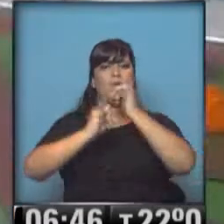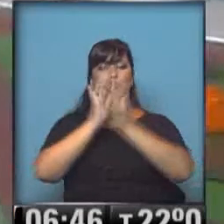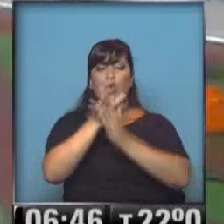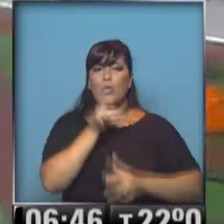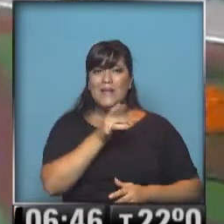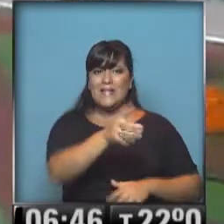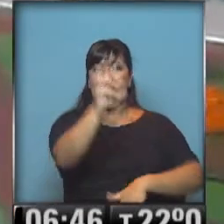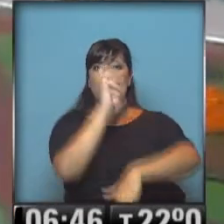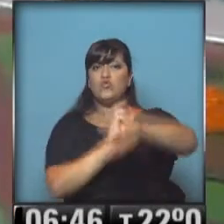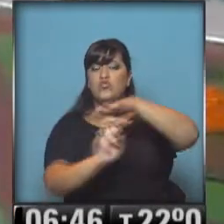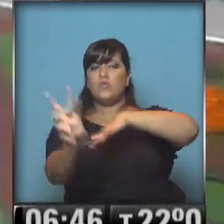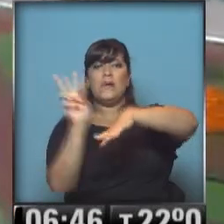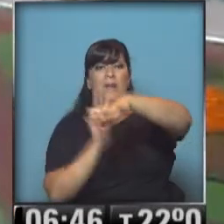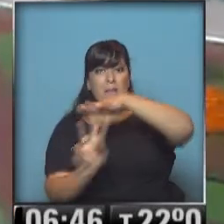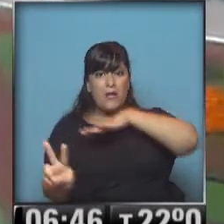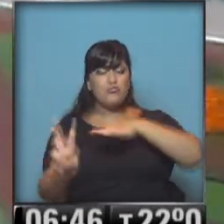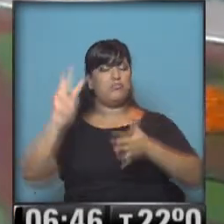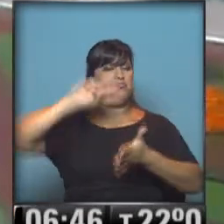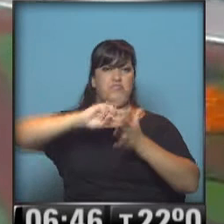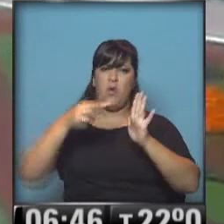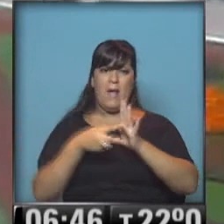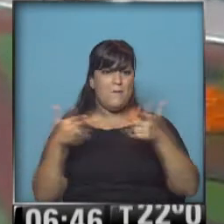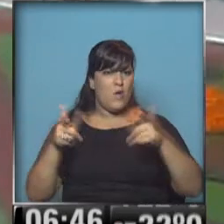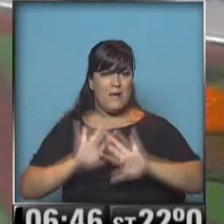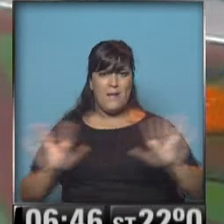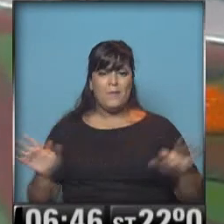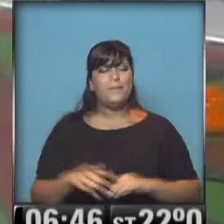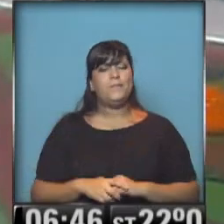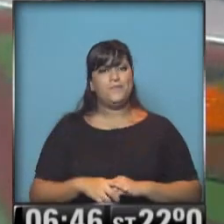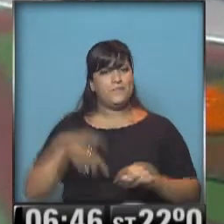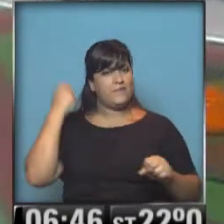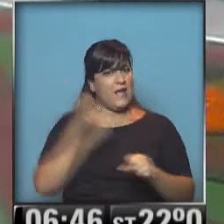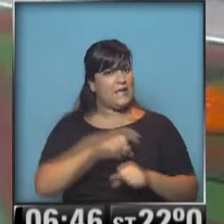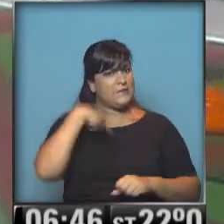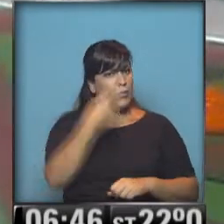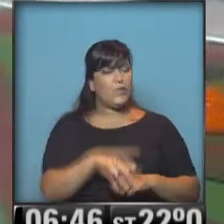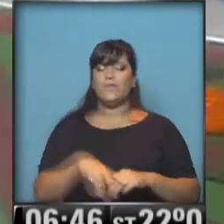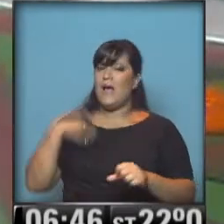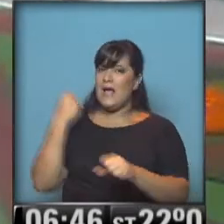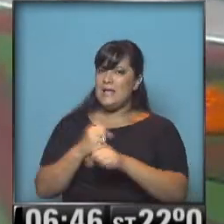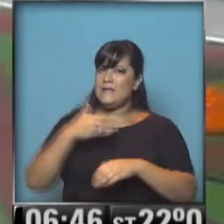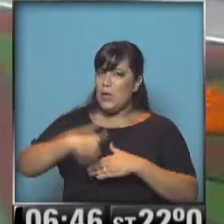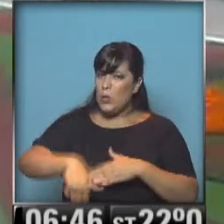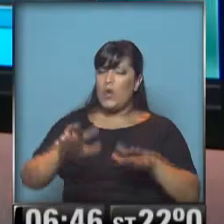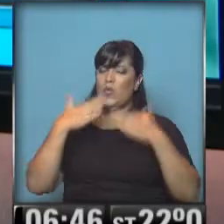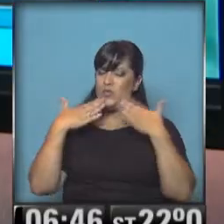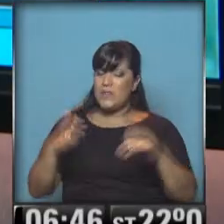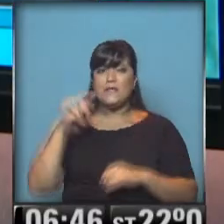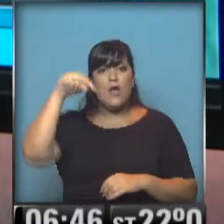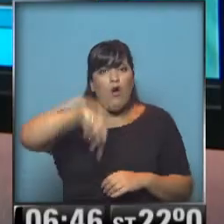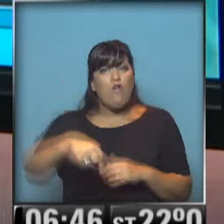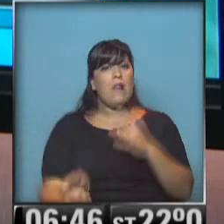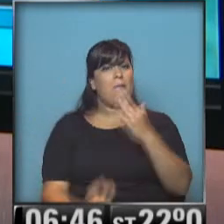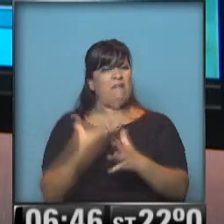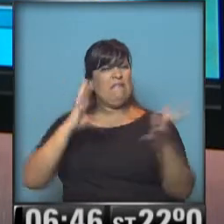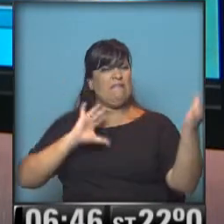momento trenes, subtes y premetros de acuerdo a los cronogramas previstos. Hasta luego. Hasta luego, muchas gracias. Una mañanita bastante